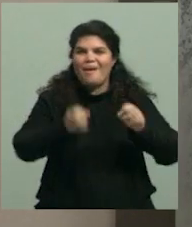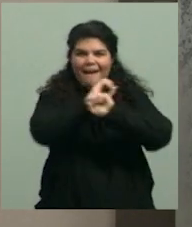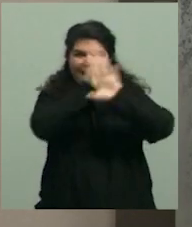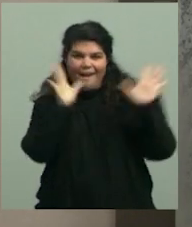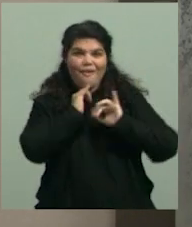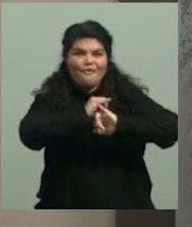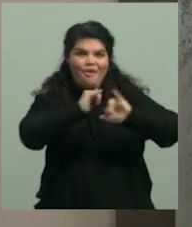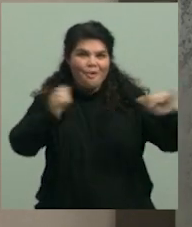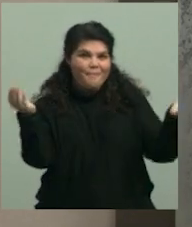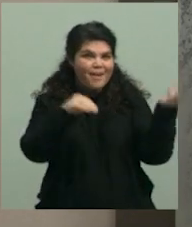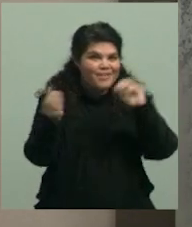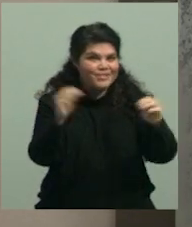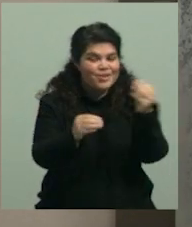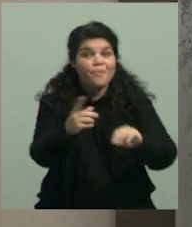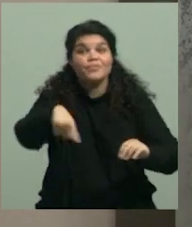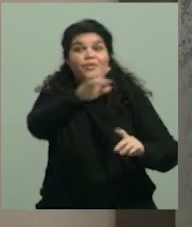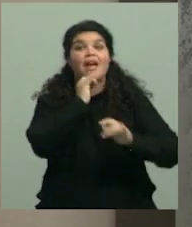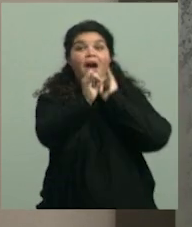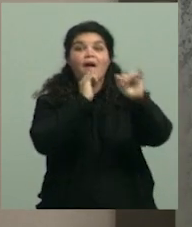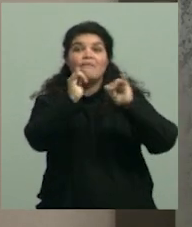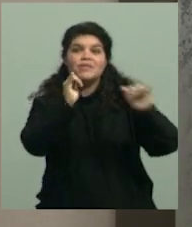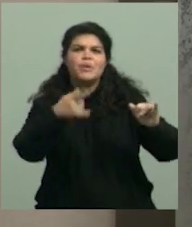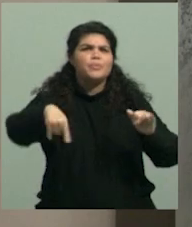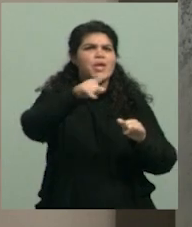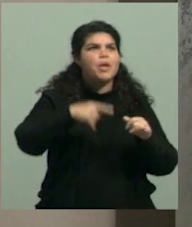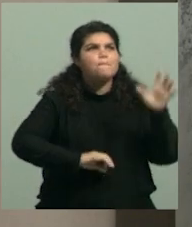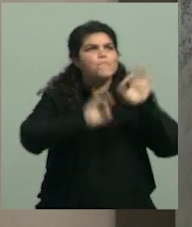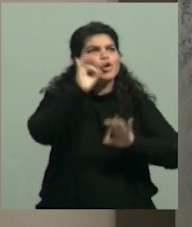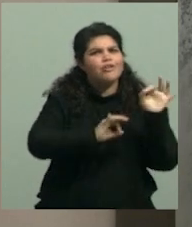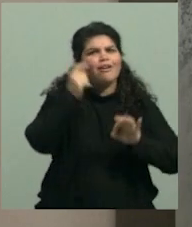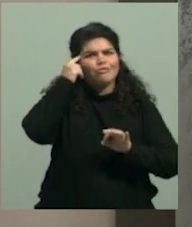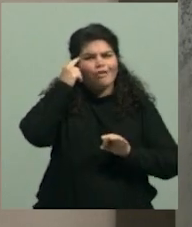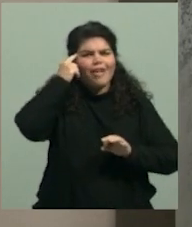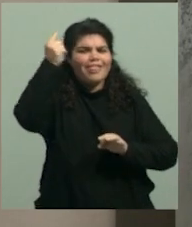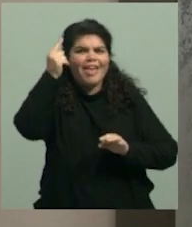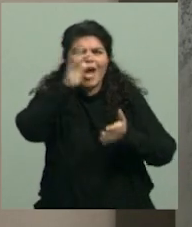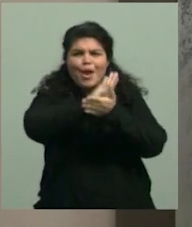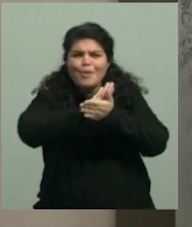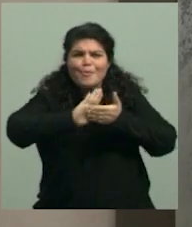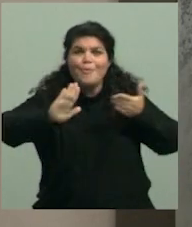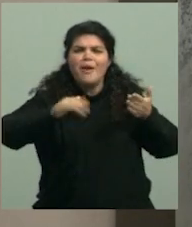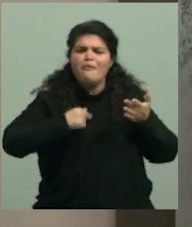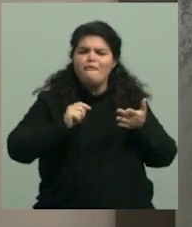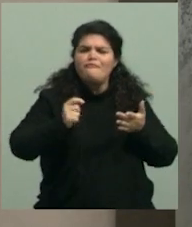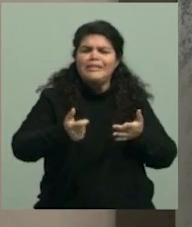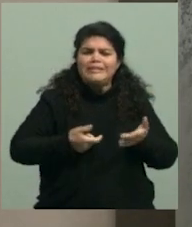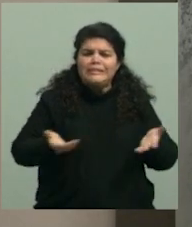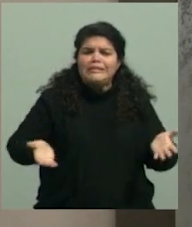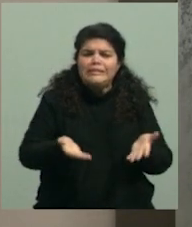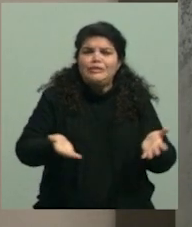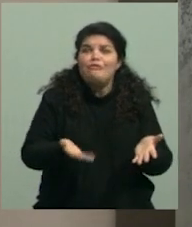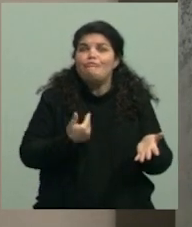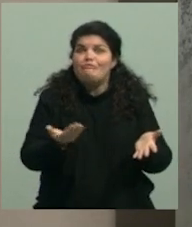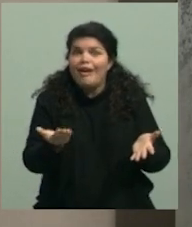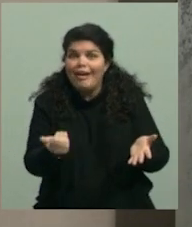les decimos a ustedes que tal vez tienen un proyecto innovador, alguna idea, y está ahí, les falta un poquito más de impulso, que presten